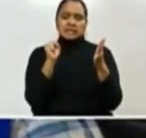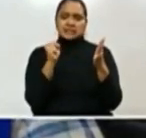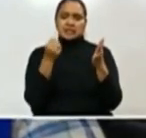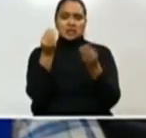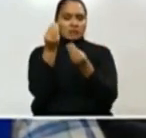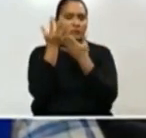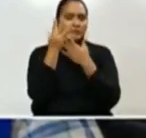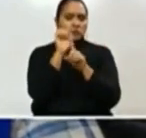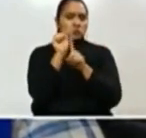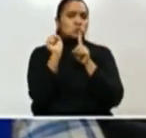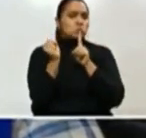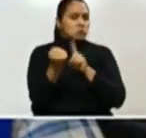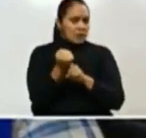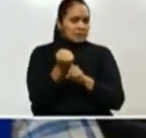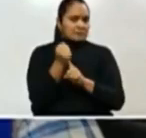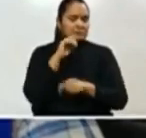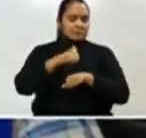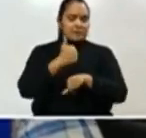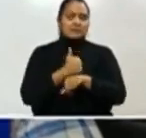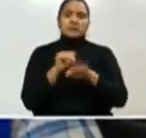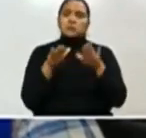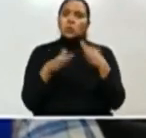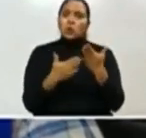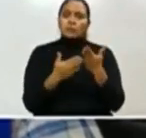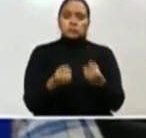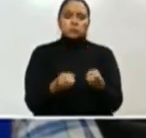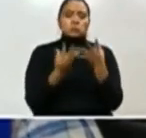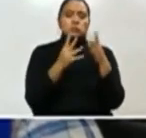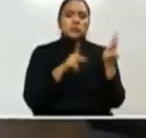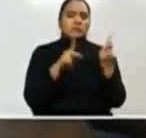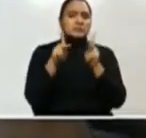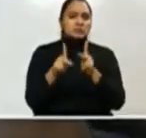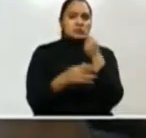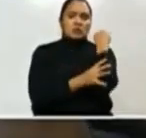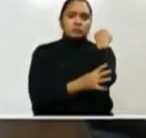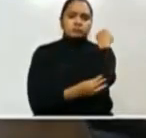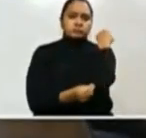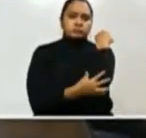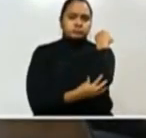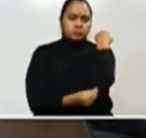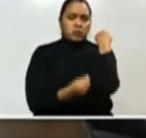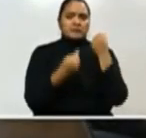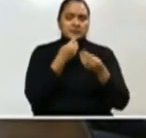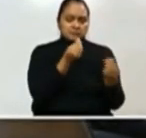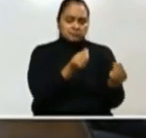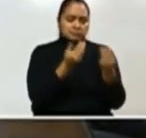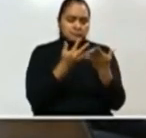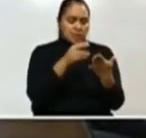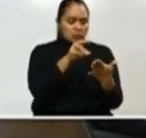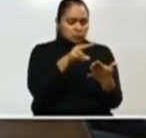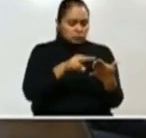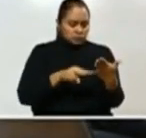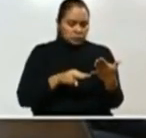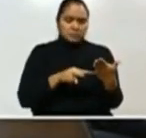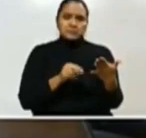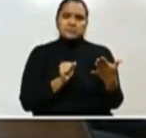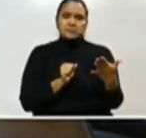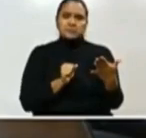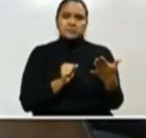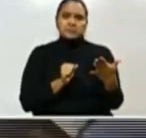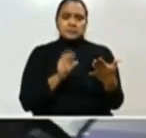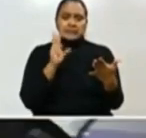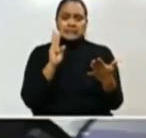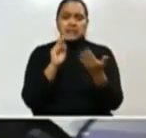Social, que es el que define la cantidad de familias pobres de acuerdo a los levantamientos que se han tenido. En las